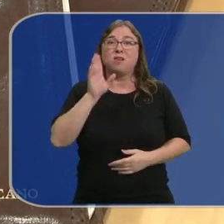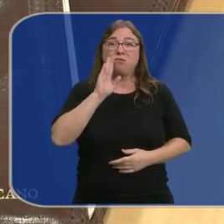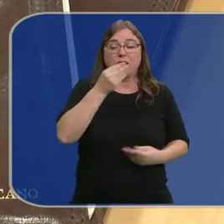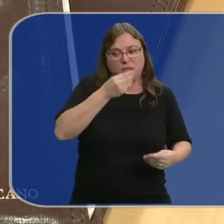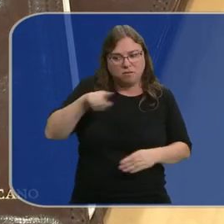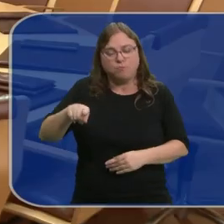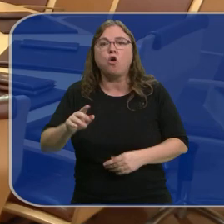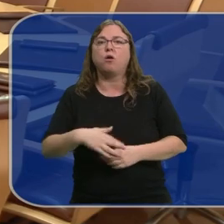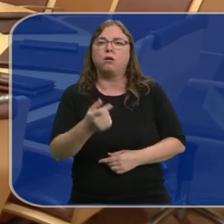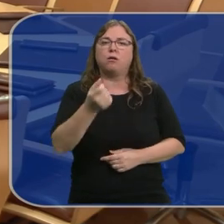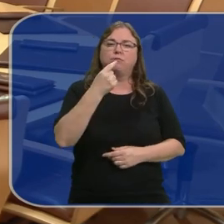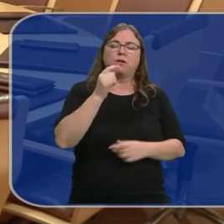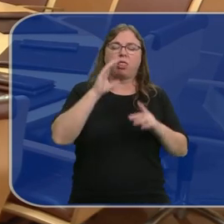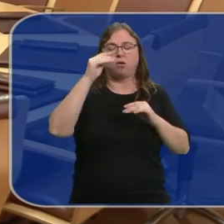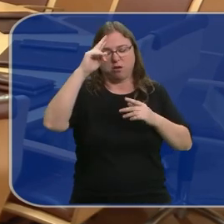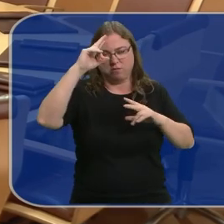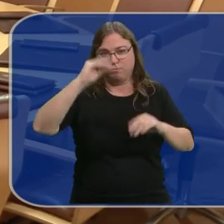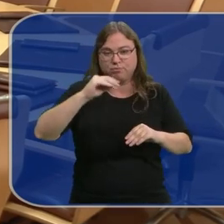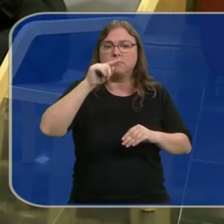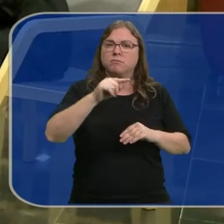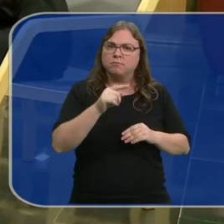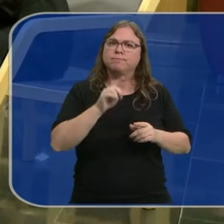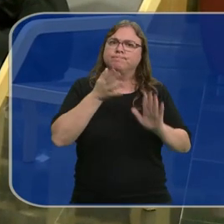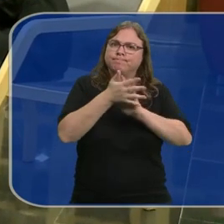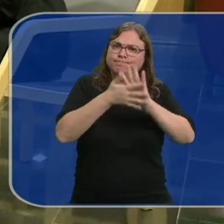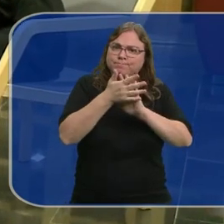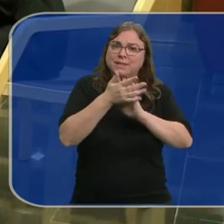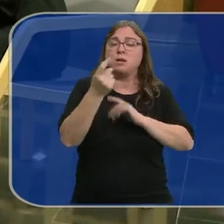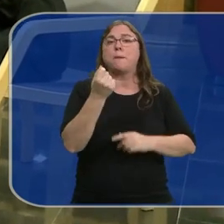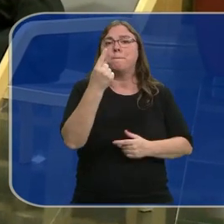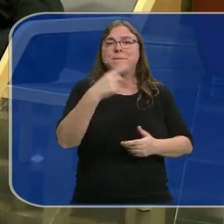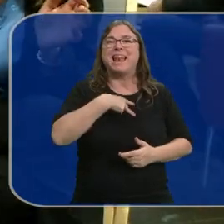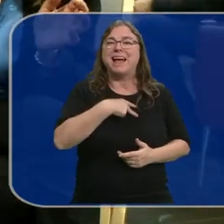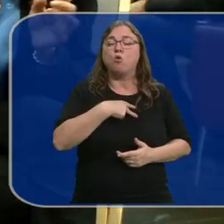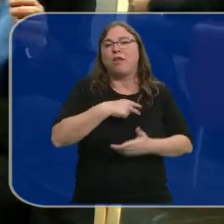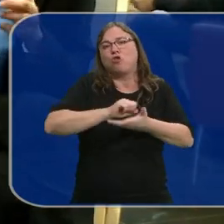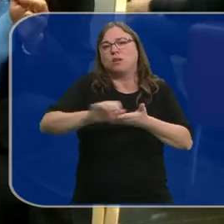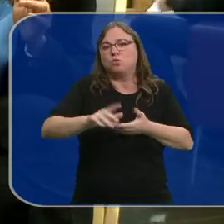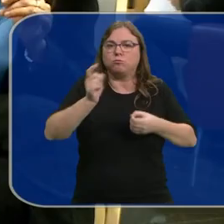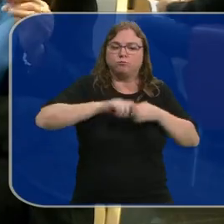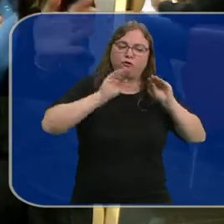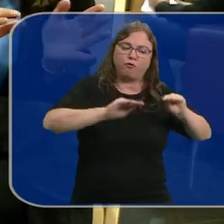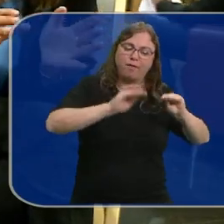vicaria o la sumisión química son otros aspectos en los que profundizan ahora un millar de abogados del turno de oficio.